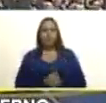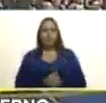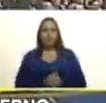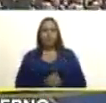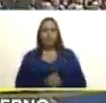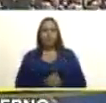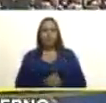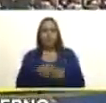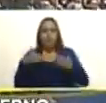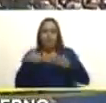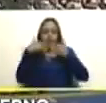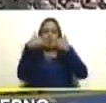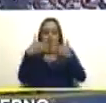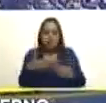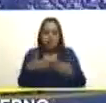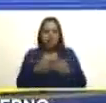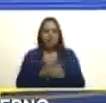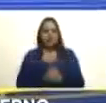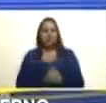avanzar